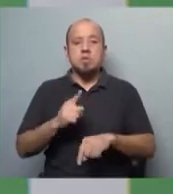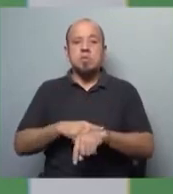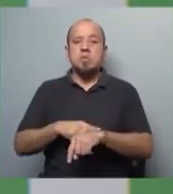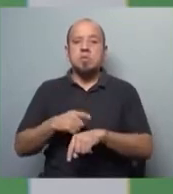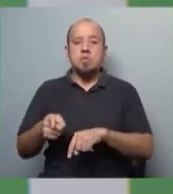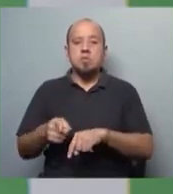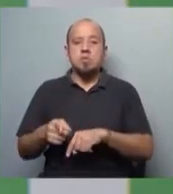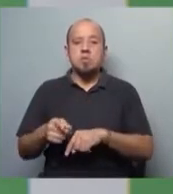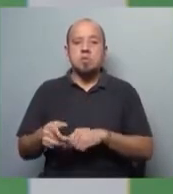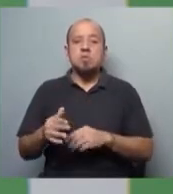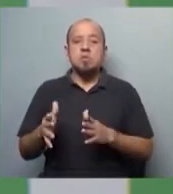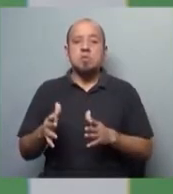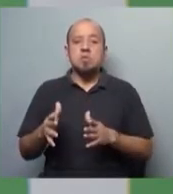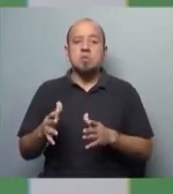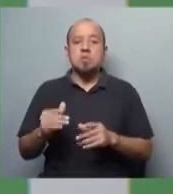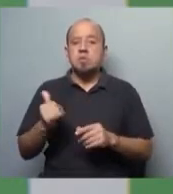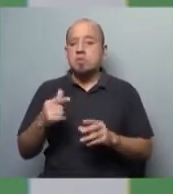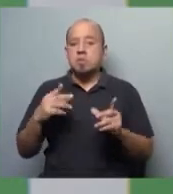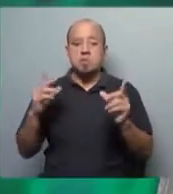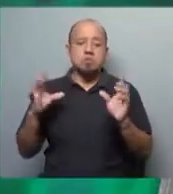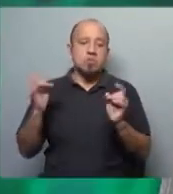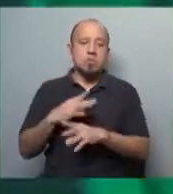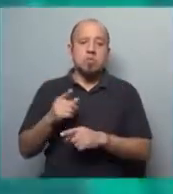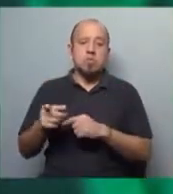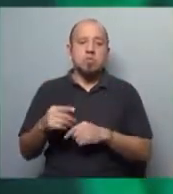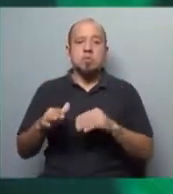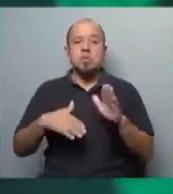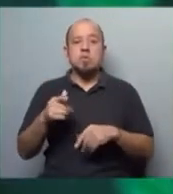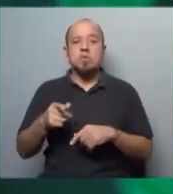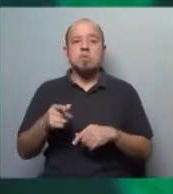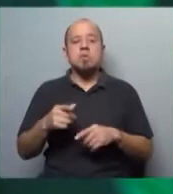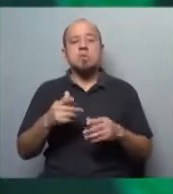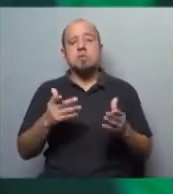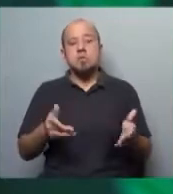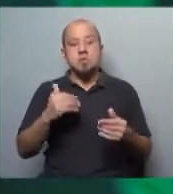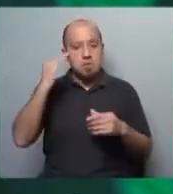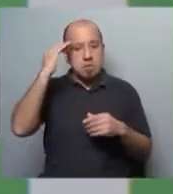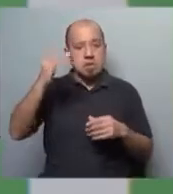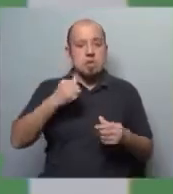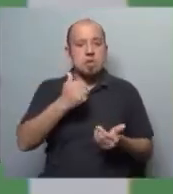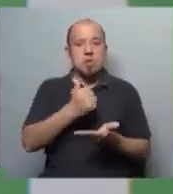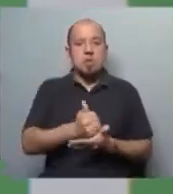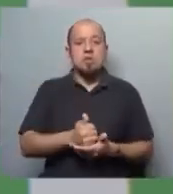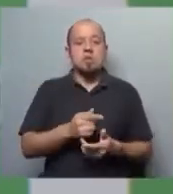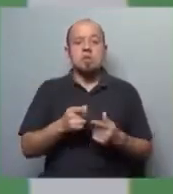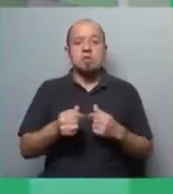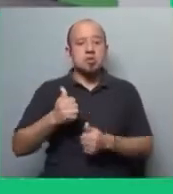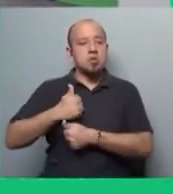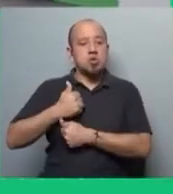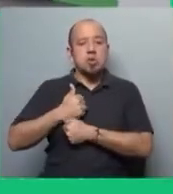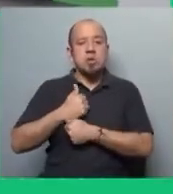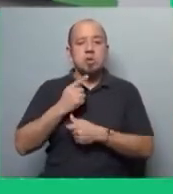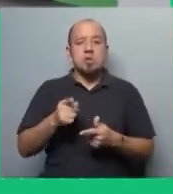una tarea y salen. Intervenciones humanitarias que muchas veces también vienen de la mano de presencias militares en territorio. Hay